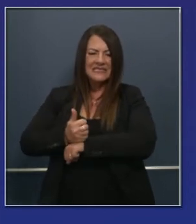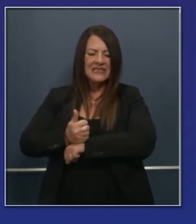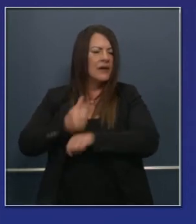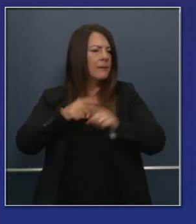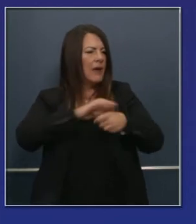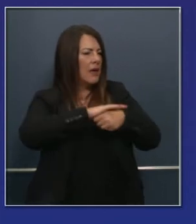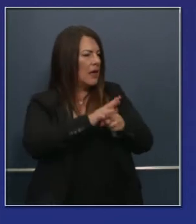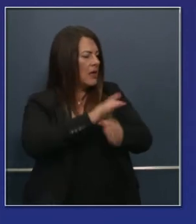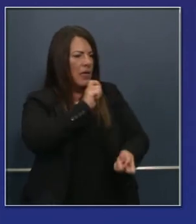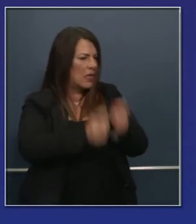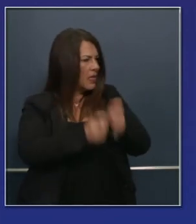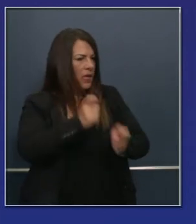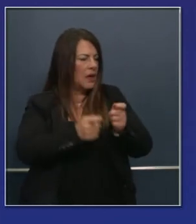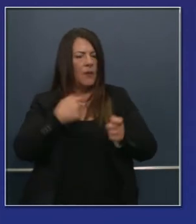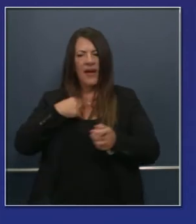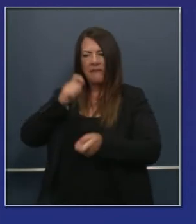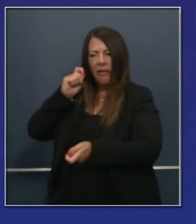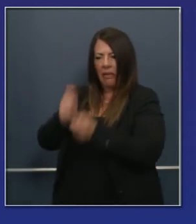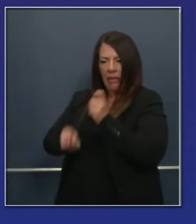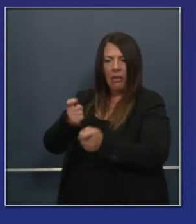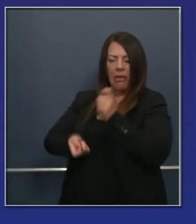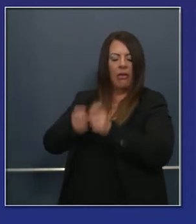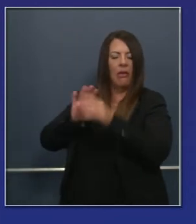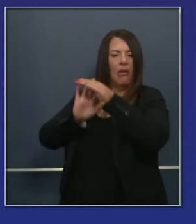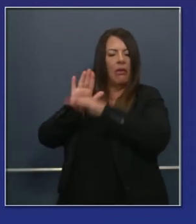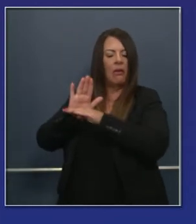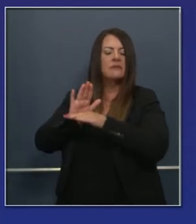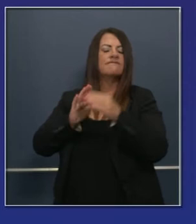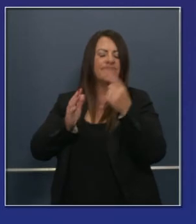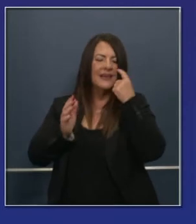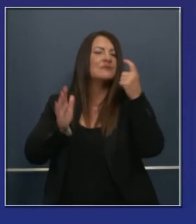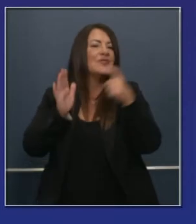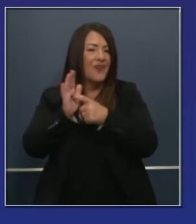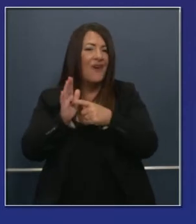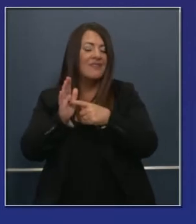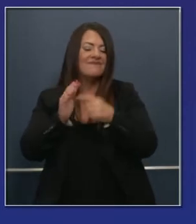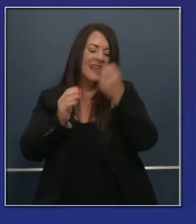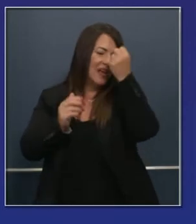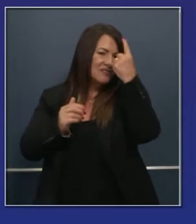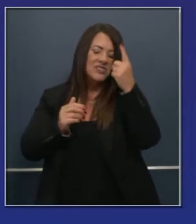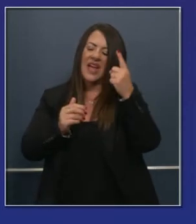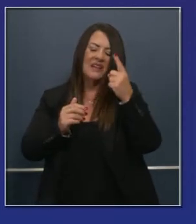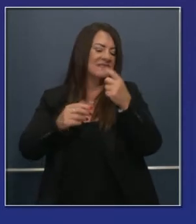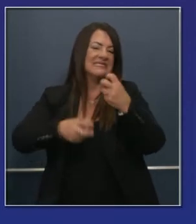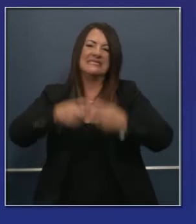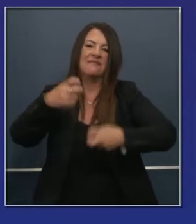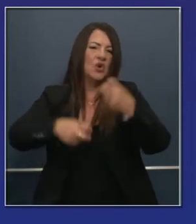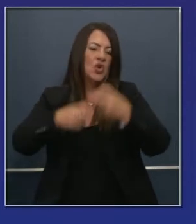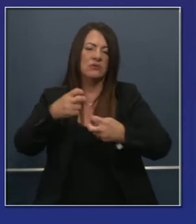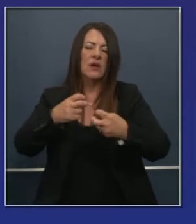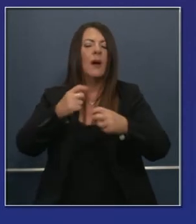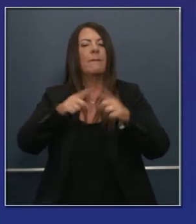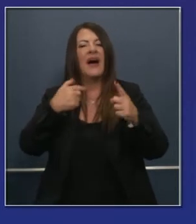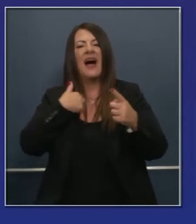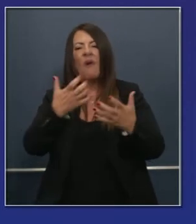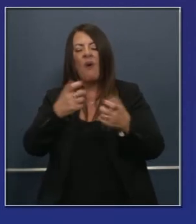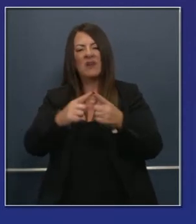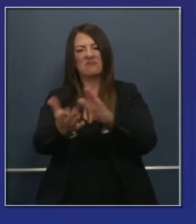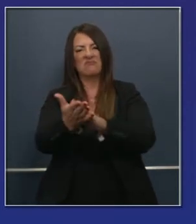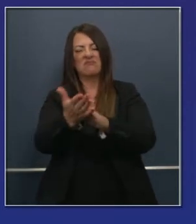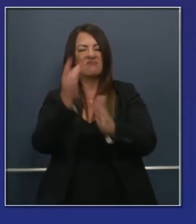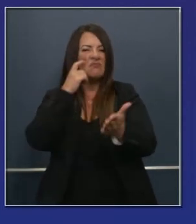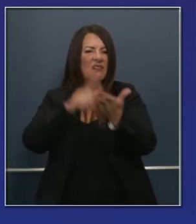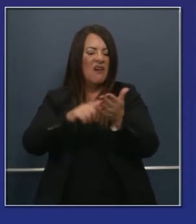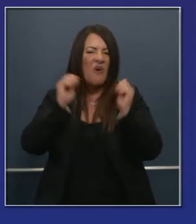pero todo cambió. La guía, los consejos, todo cambió junto con la pandemia. Tengo que reconocerlo. Es un ambiente muy difícil para trabajar, pero quiero aplaudir